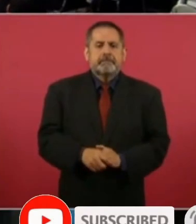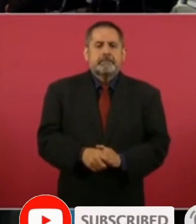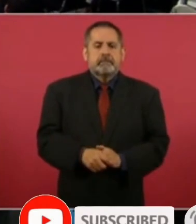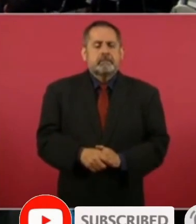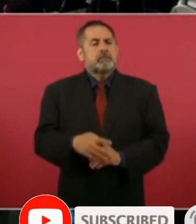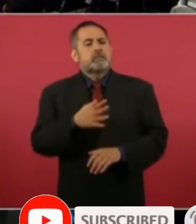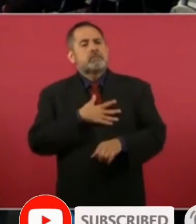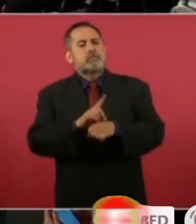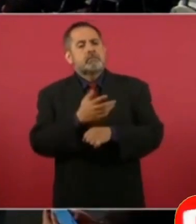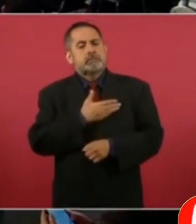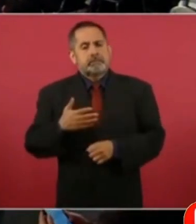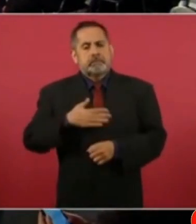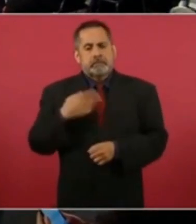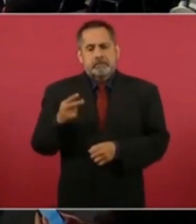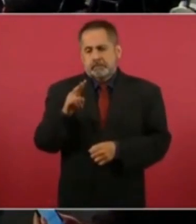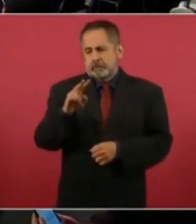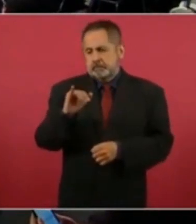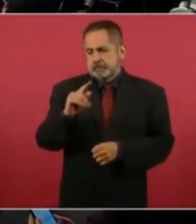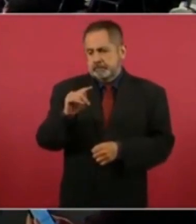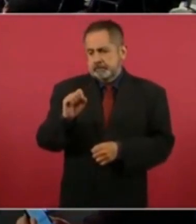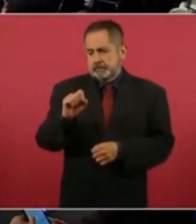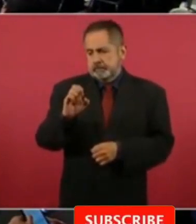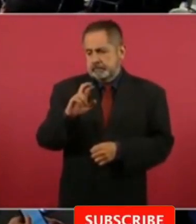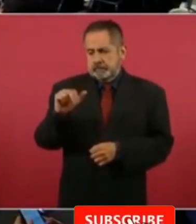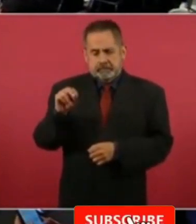Buenos días Presidente, Vicente Serrano, conductor de Sin Censura.